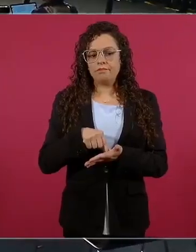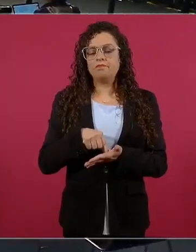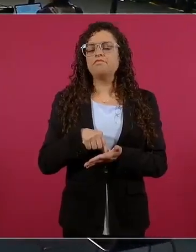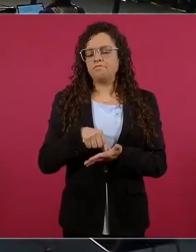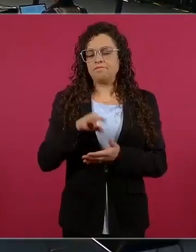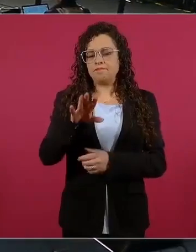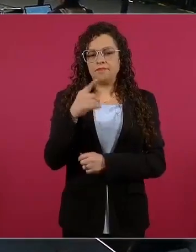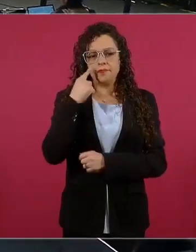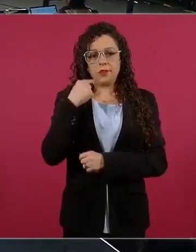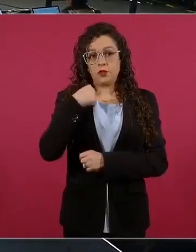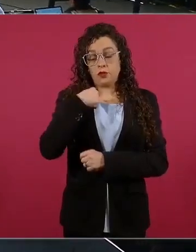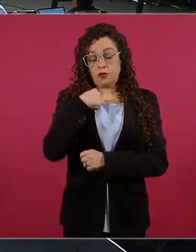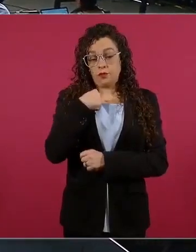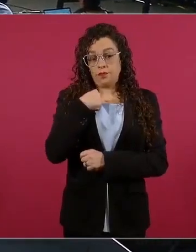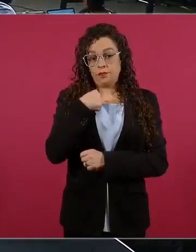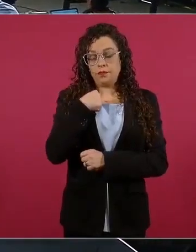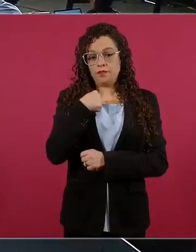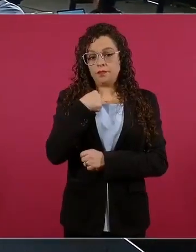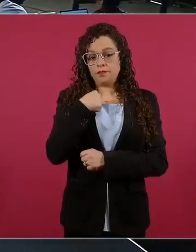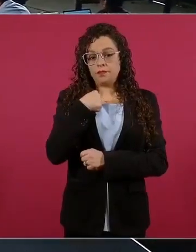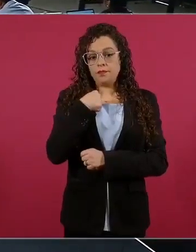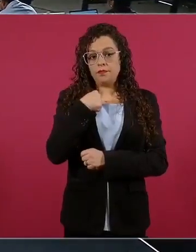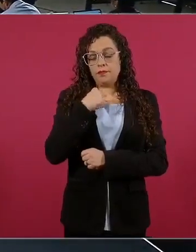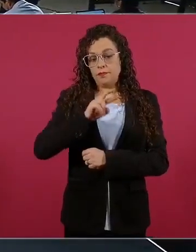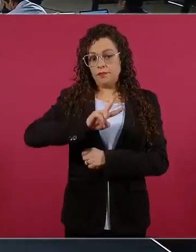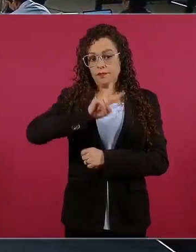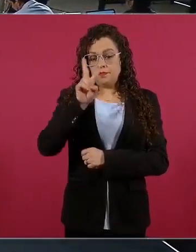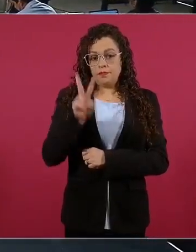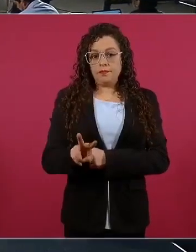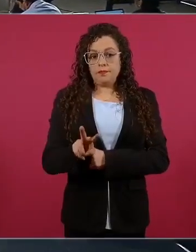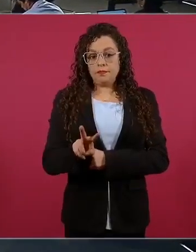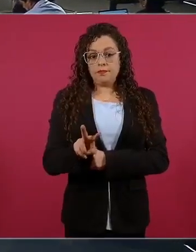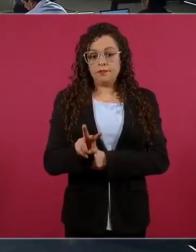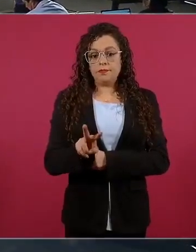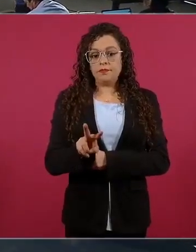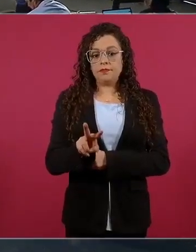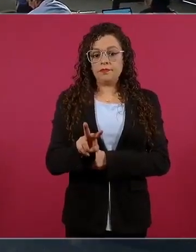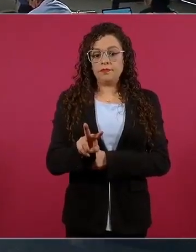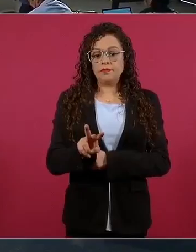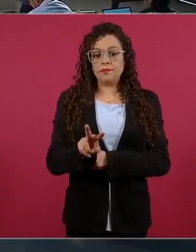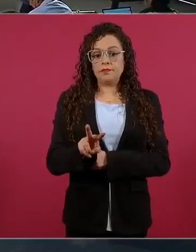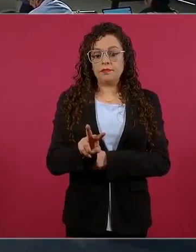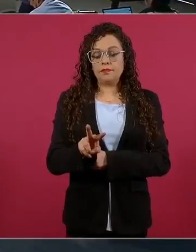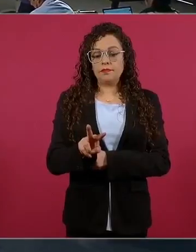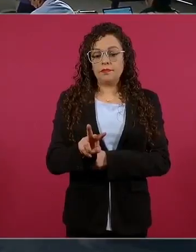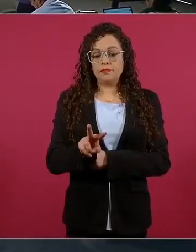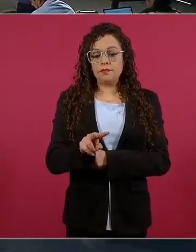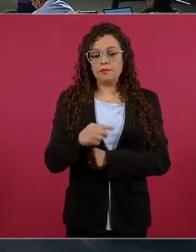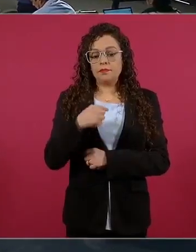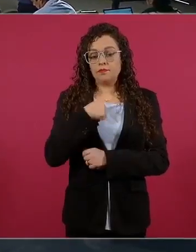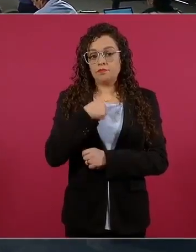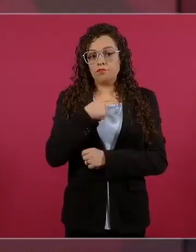porque soy creyente de